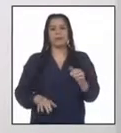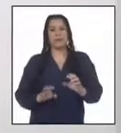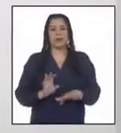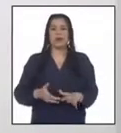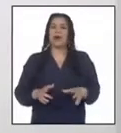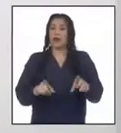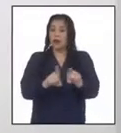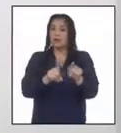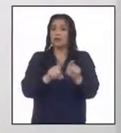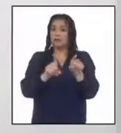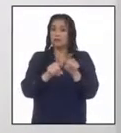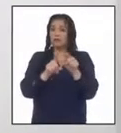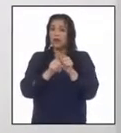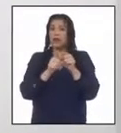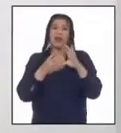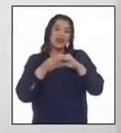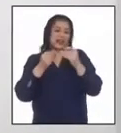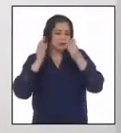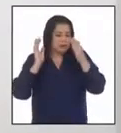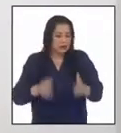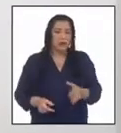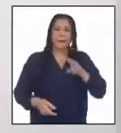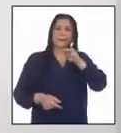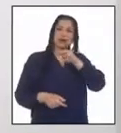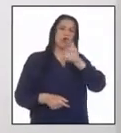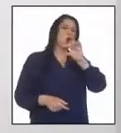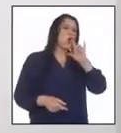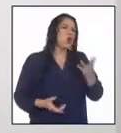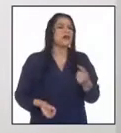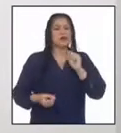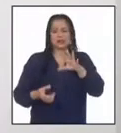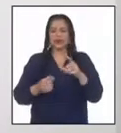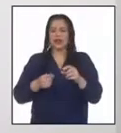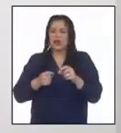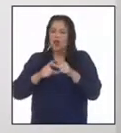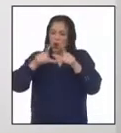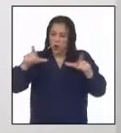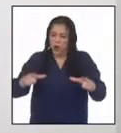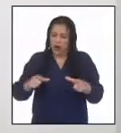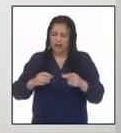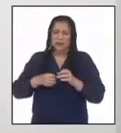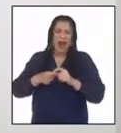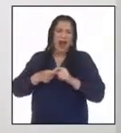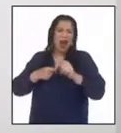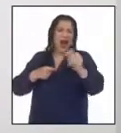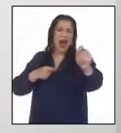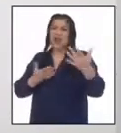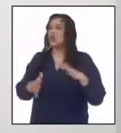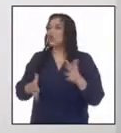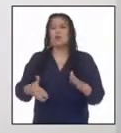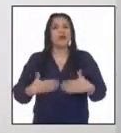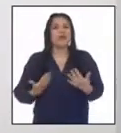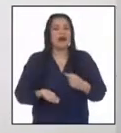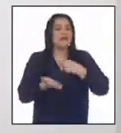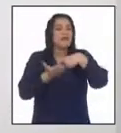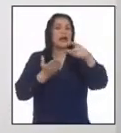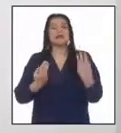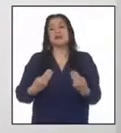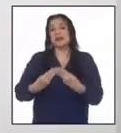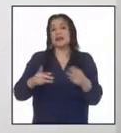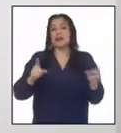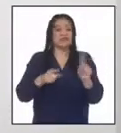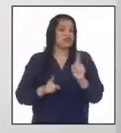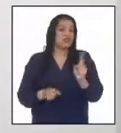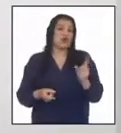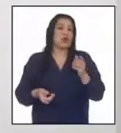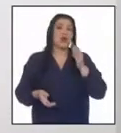También el historiador Marcos Cueto afirma que en los lugares alejados no podían enviarse materiales o médicos, y el